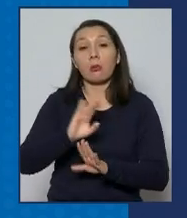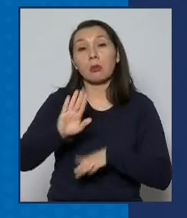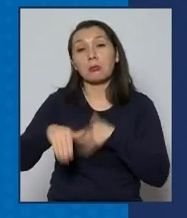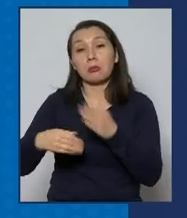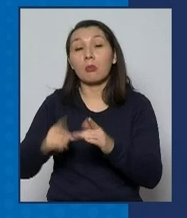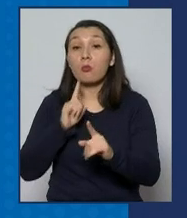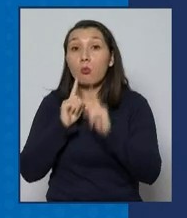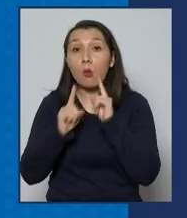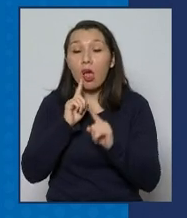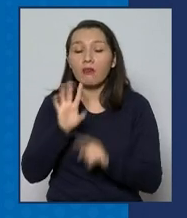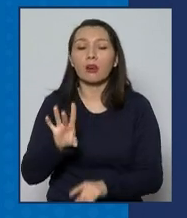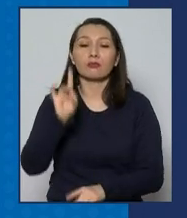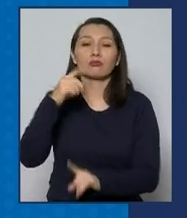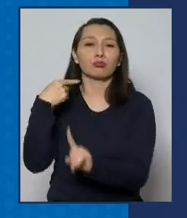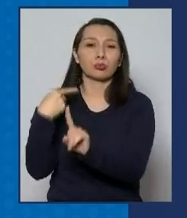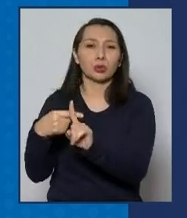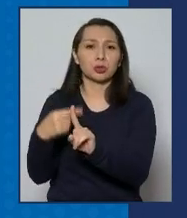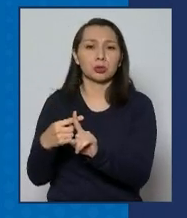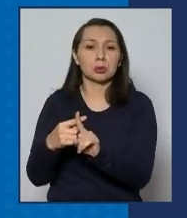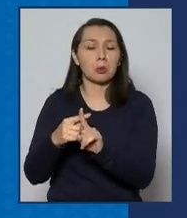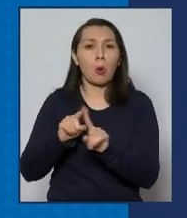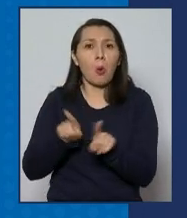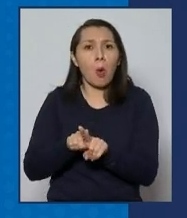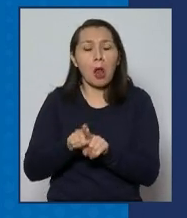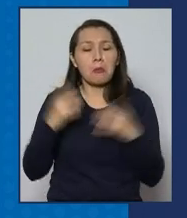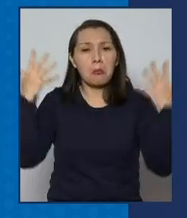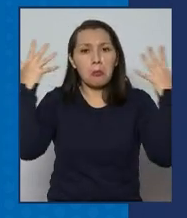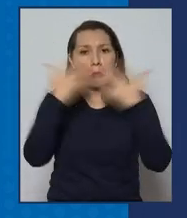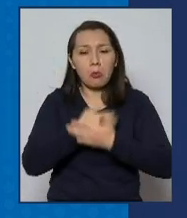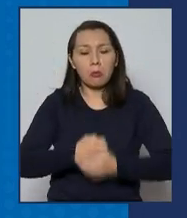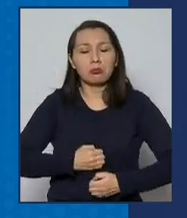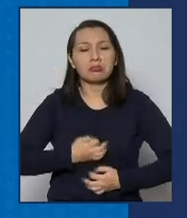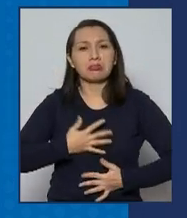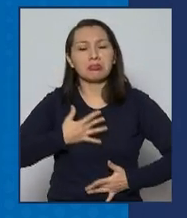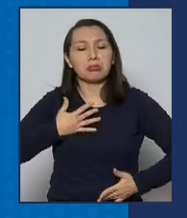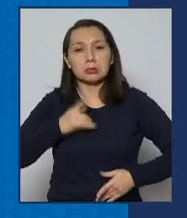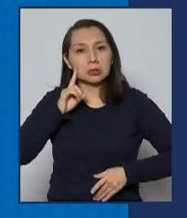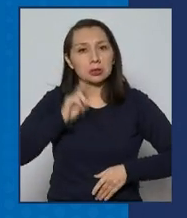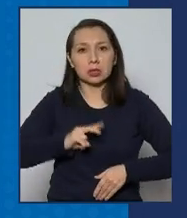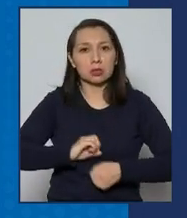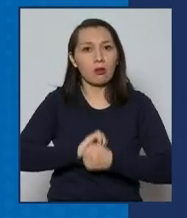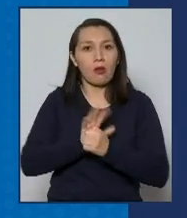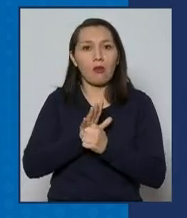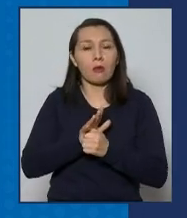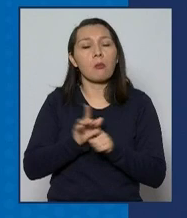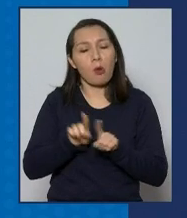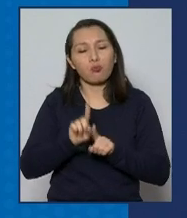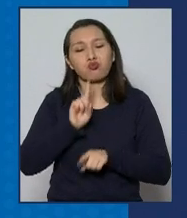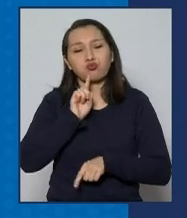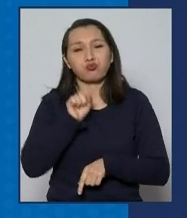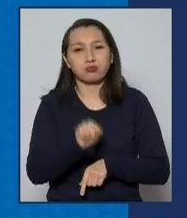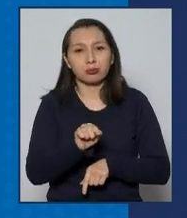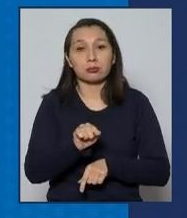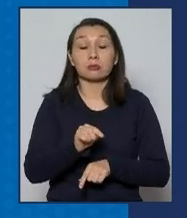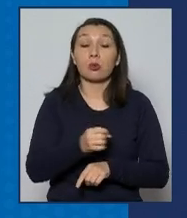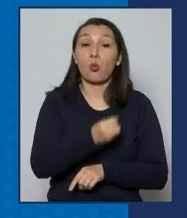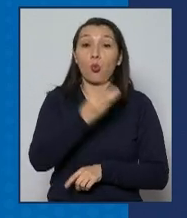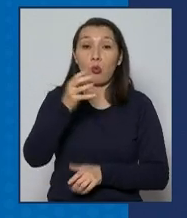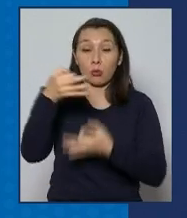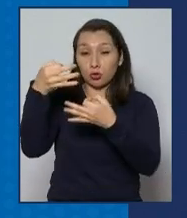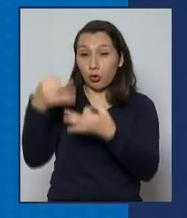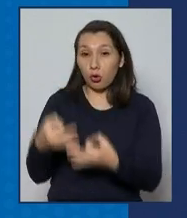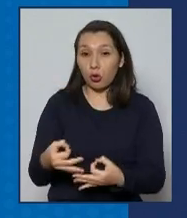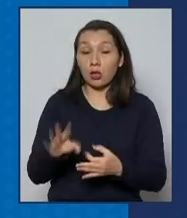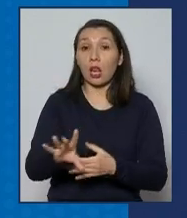tienen un examen positivo a pesar de que no desarrollan síntomas. La cifra total de personas